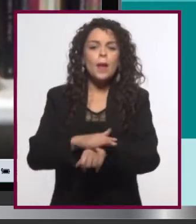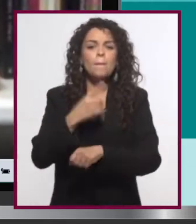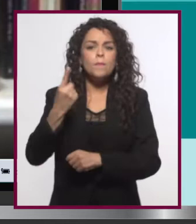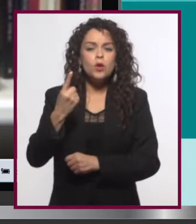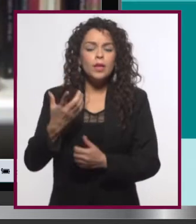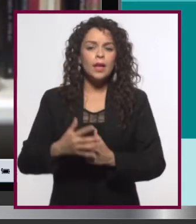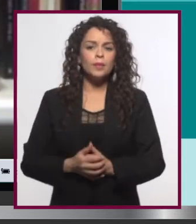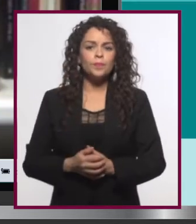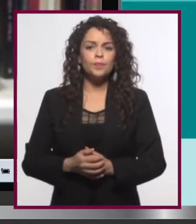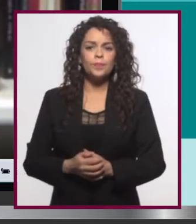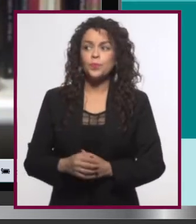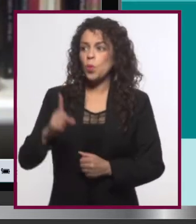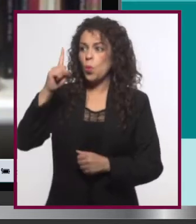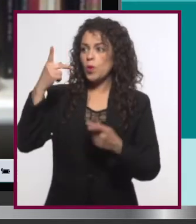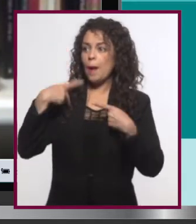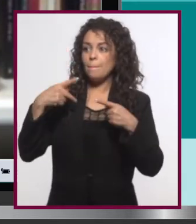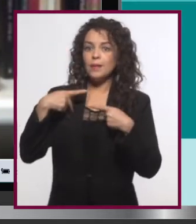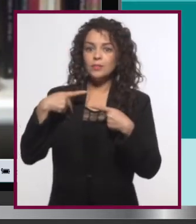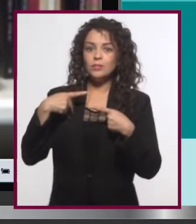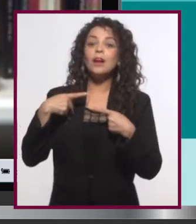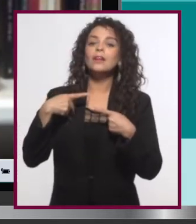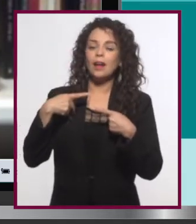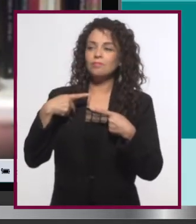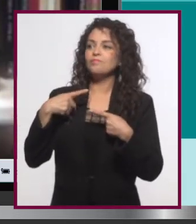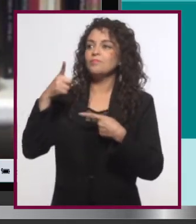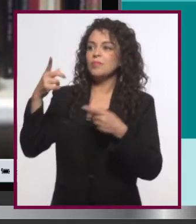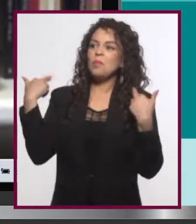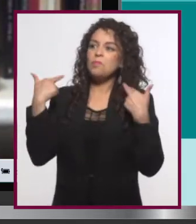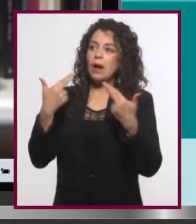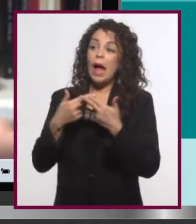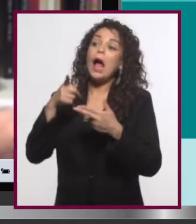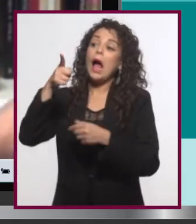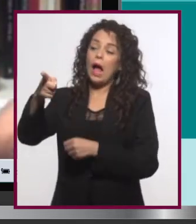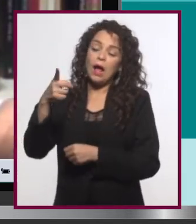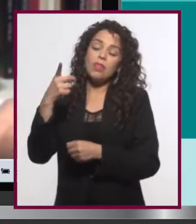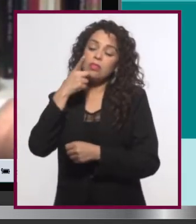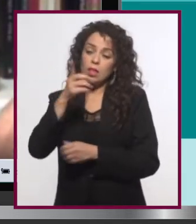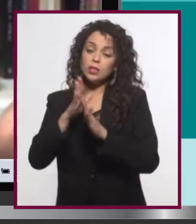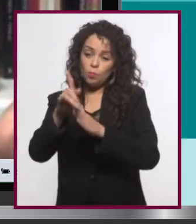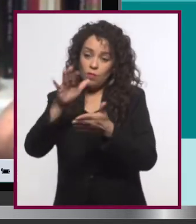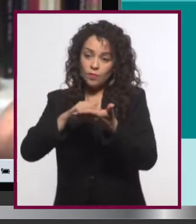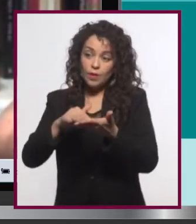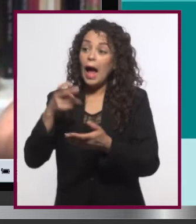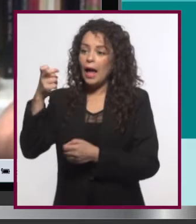que alguien la encargó en una escuela. Entonces va todo el grupo a buscarla ahí.